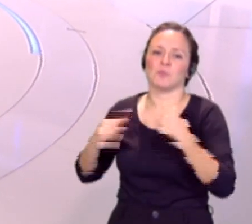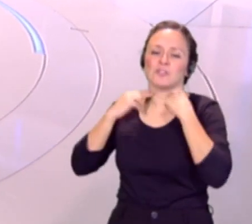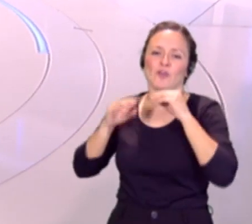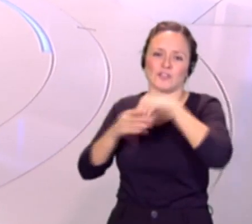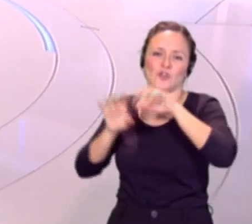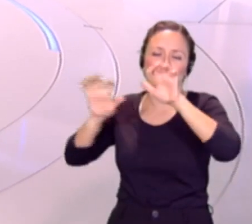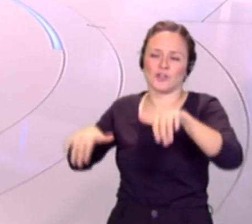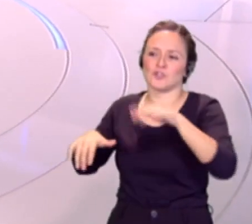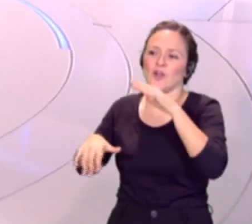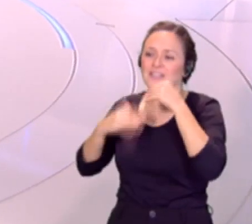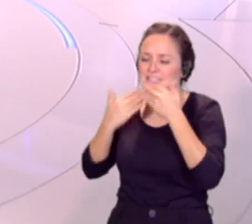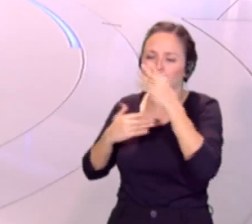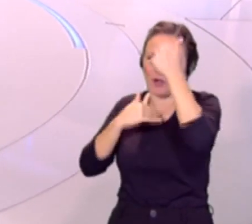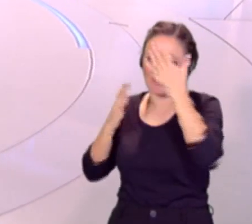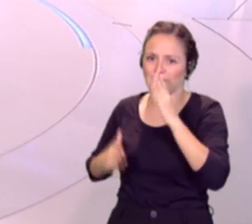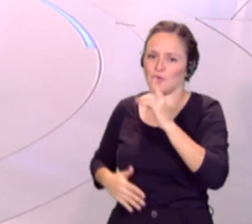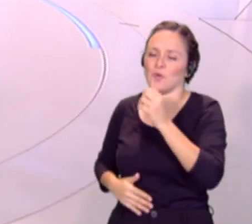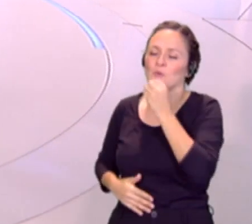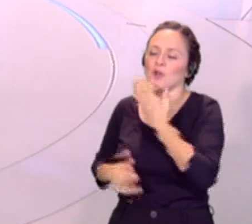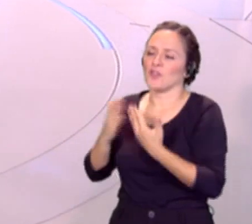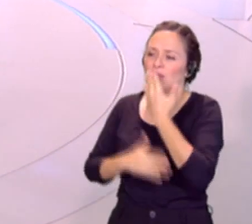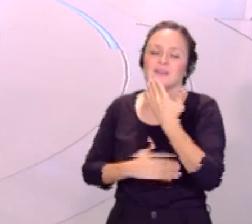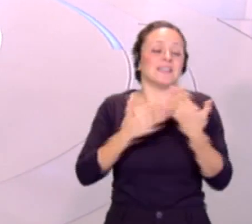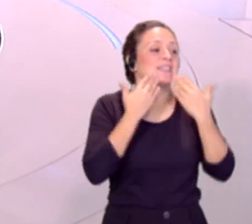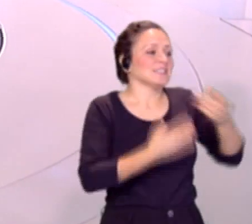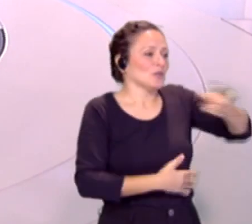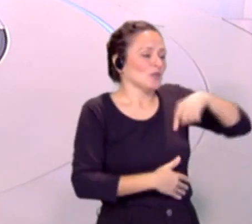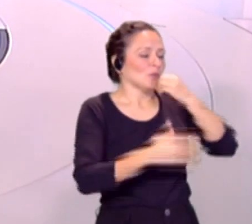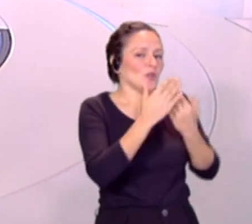habernos atendido esta mañana. Muy buenos días. Muchas gracias a ustedes. Buenos días.